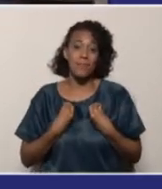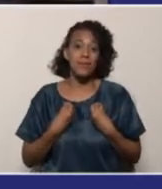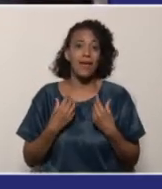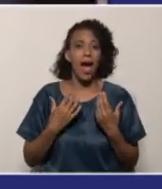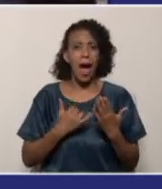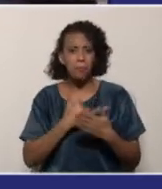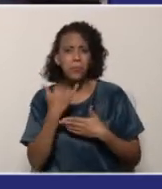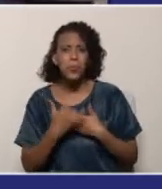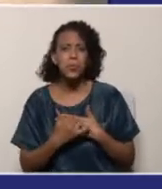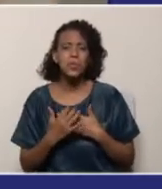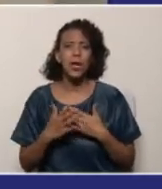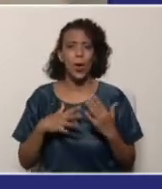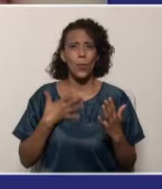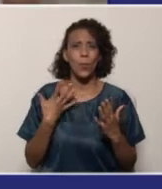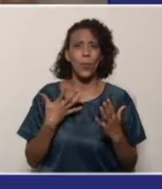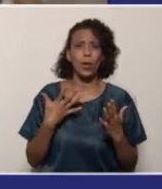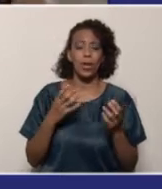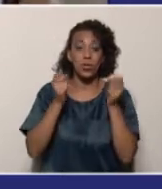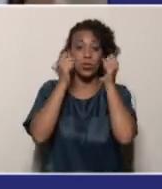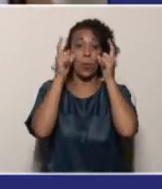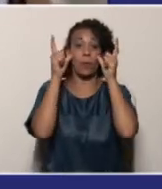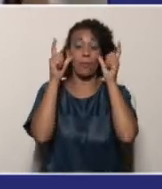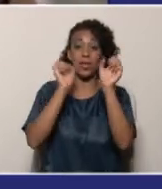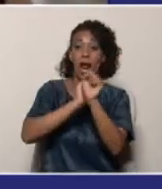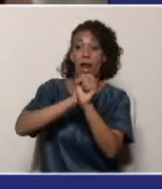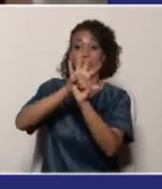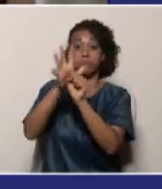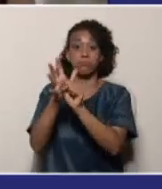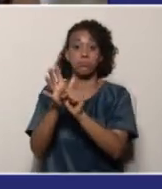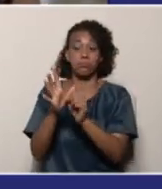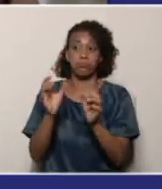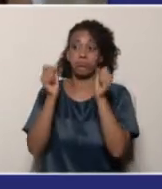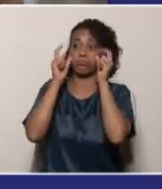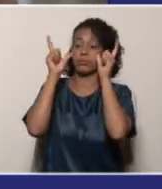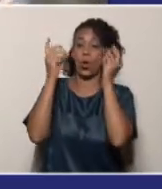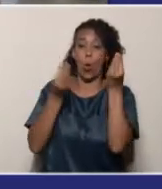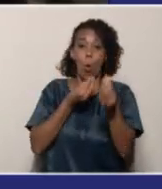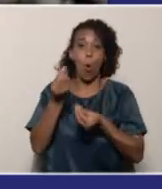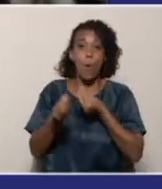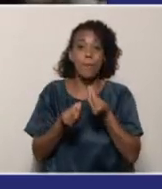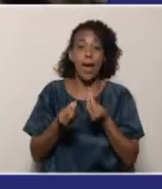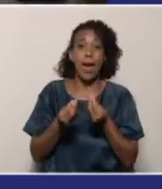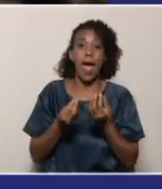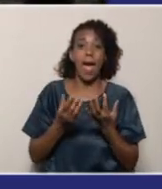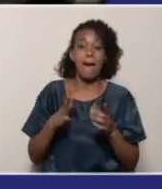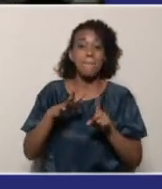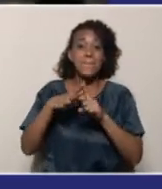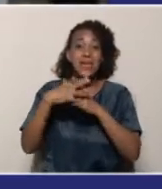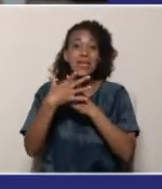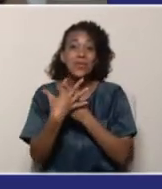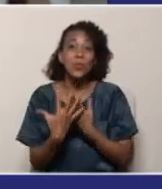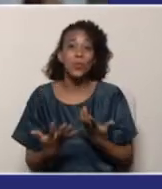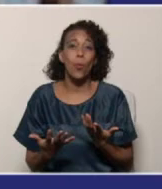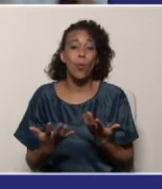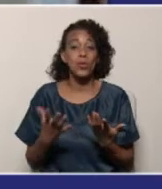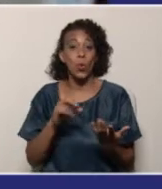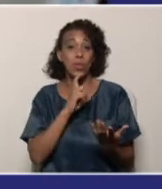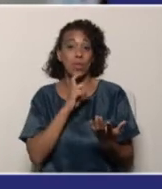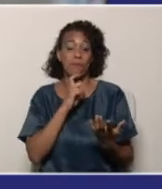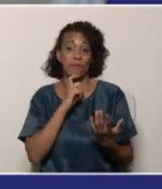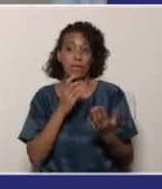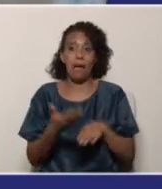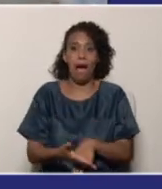instituciones educativas nos tomó a todos desprevenidos. En mi situación a estudiar en la casa me hizo algo difícil al